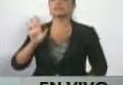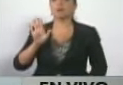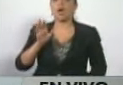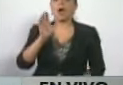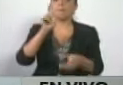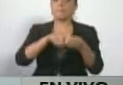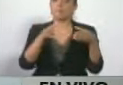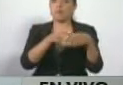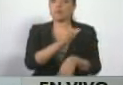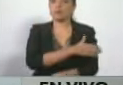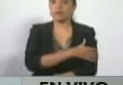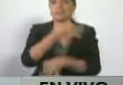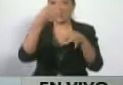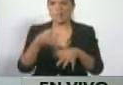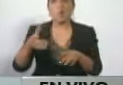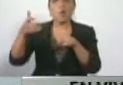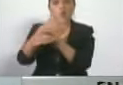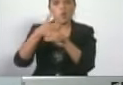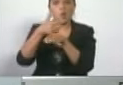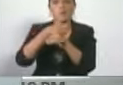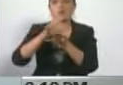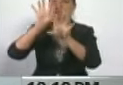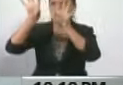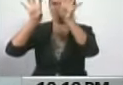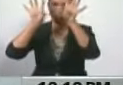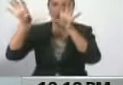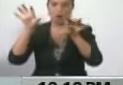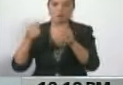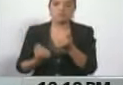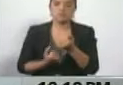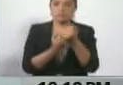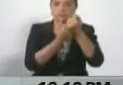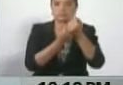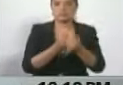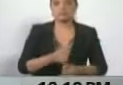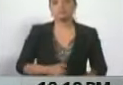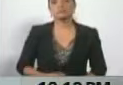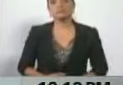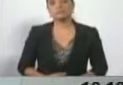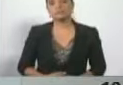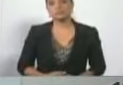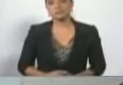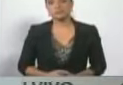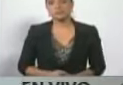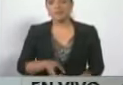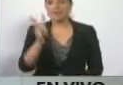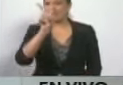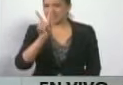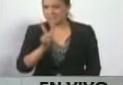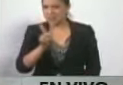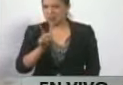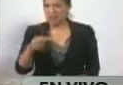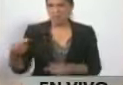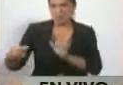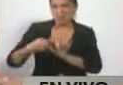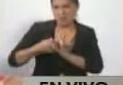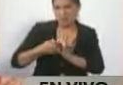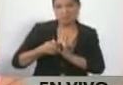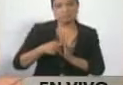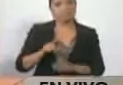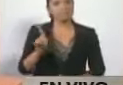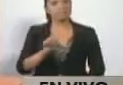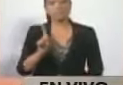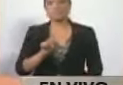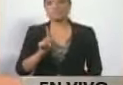cuenta con el respaldo de los gobiernos de derecha y de los bandidos internacionales. Venezuela no le chantaje a nadie. Y a